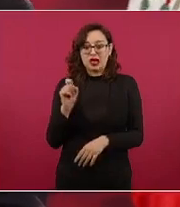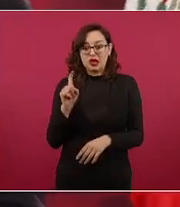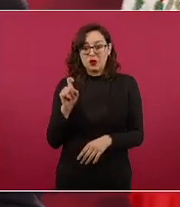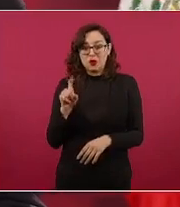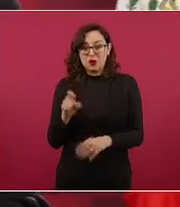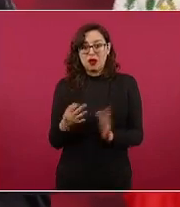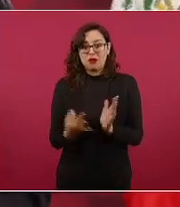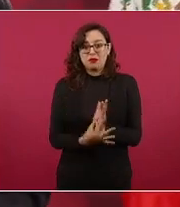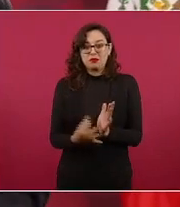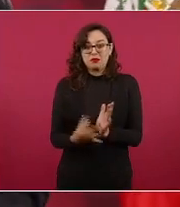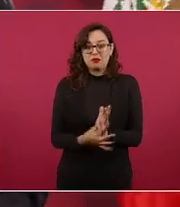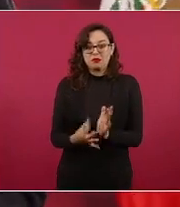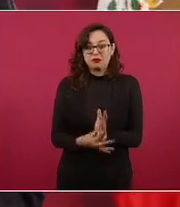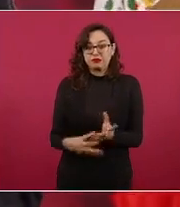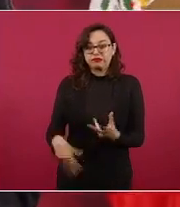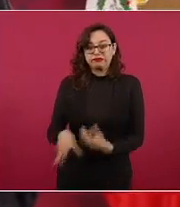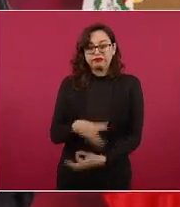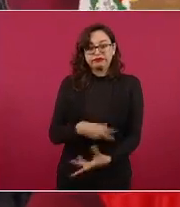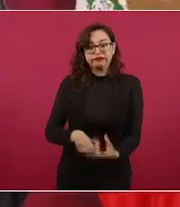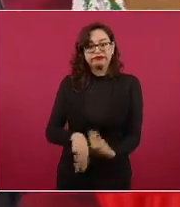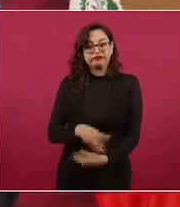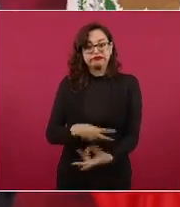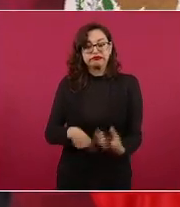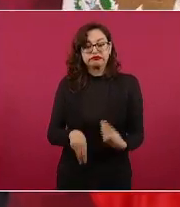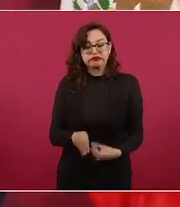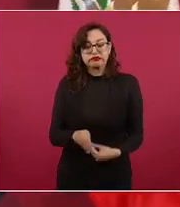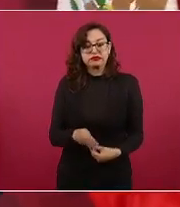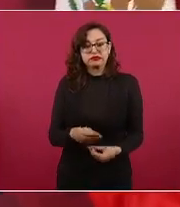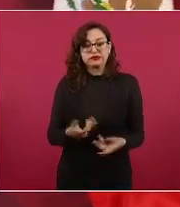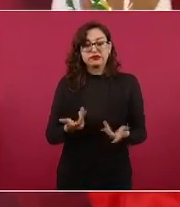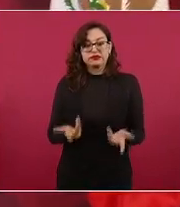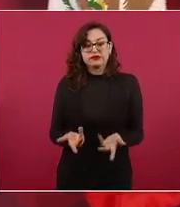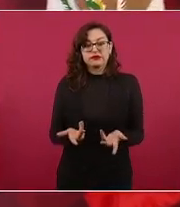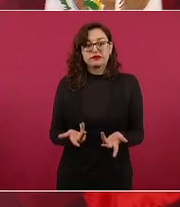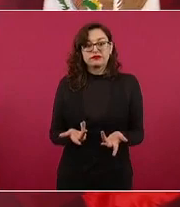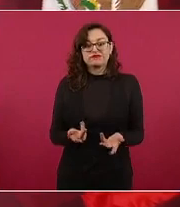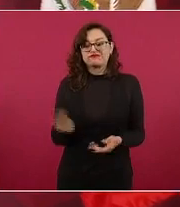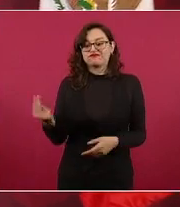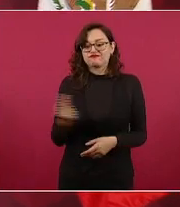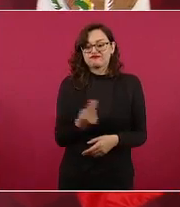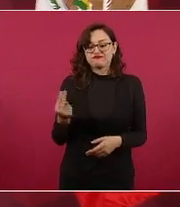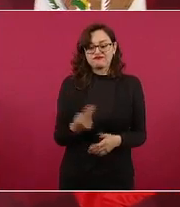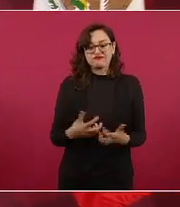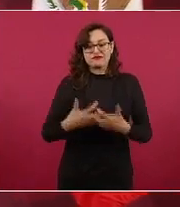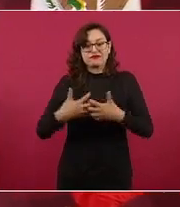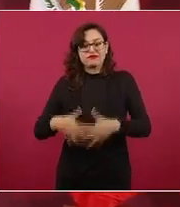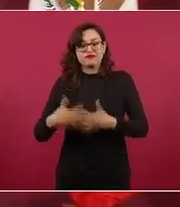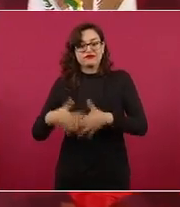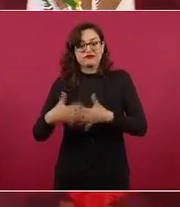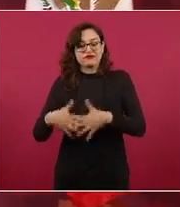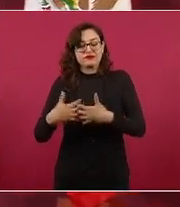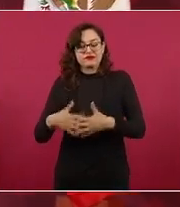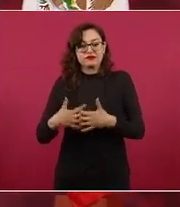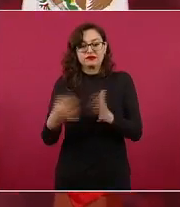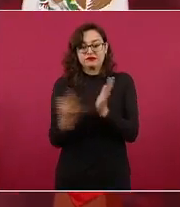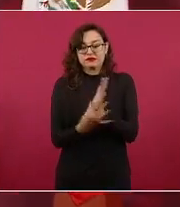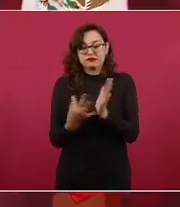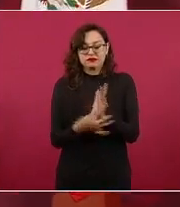en uso doméstico hay que tener plantas de tratamiento de arsénico